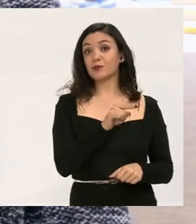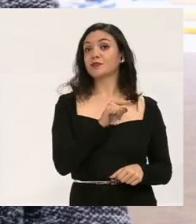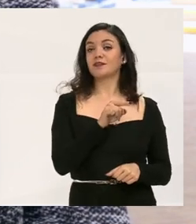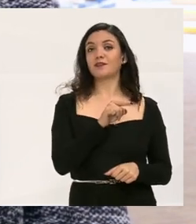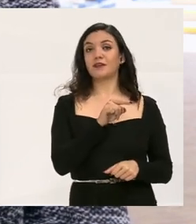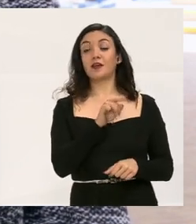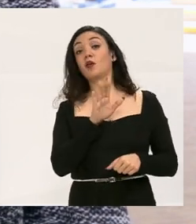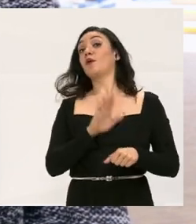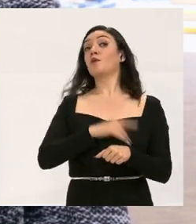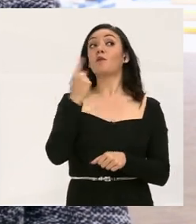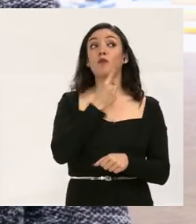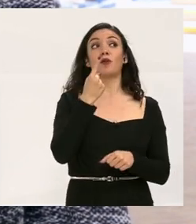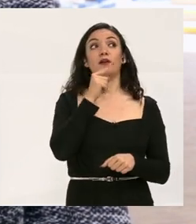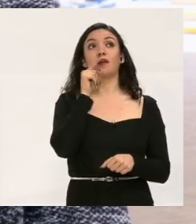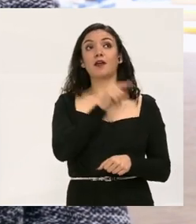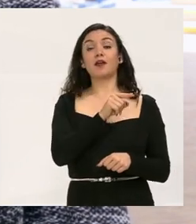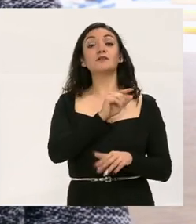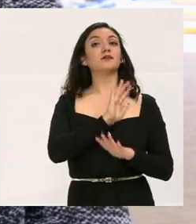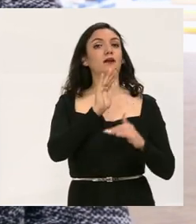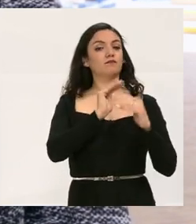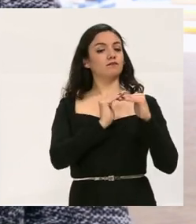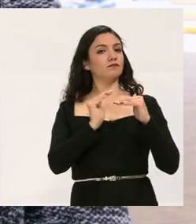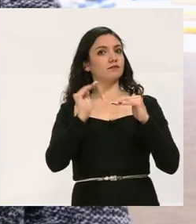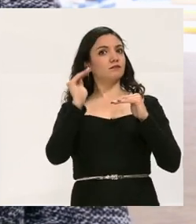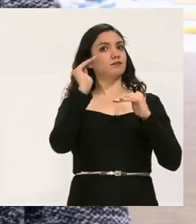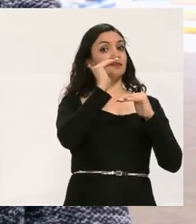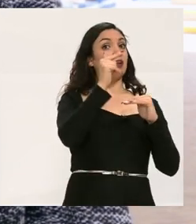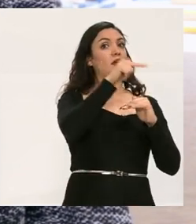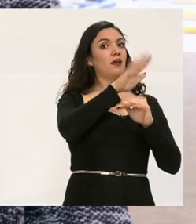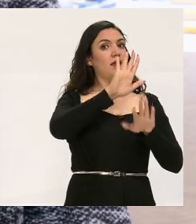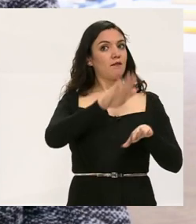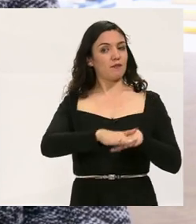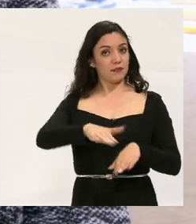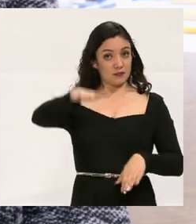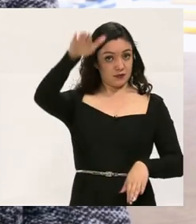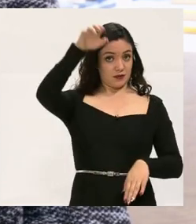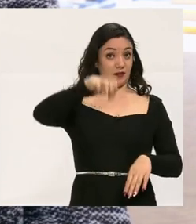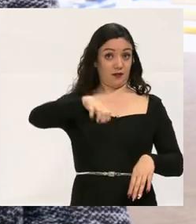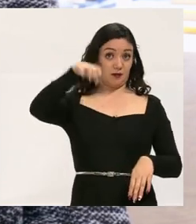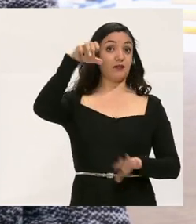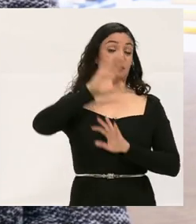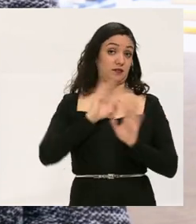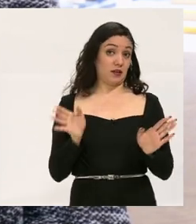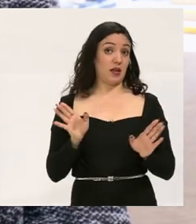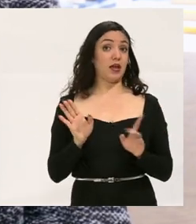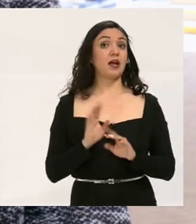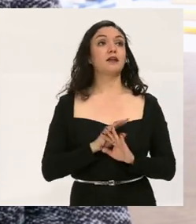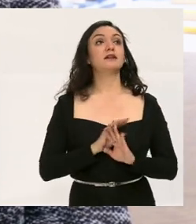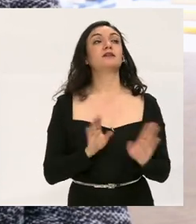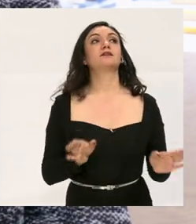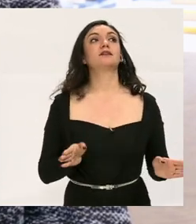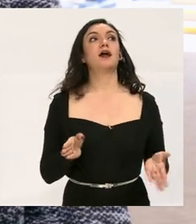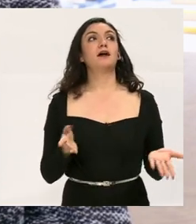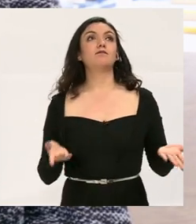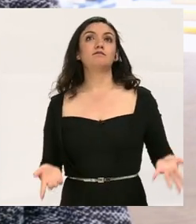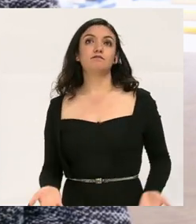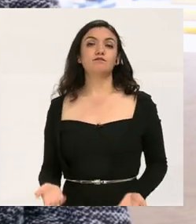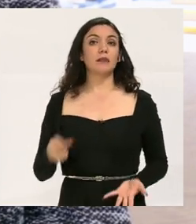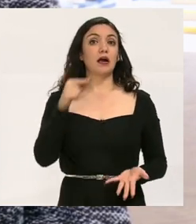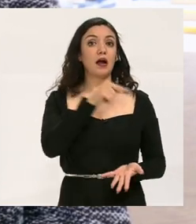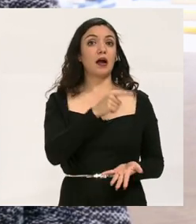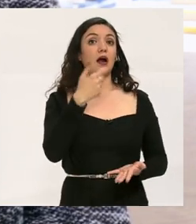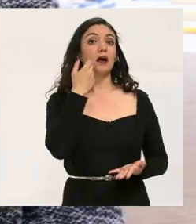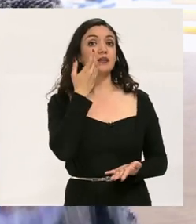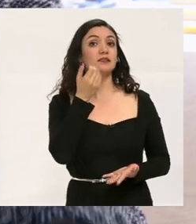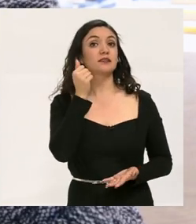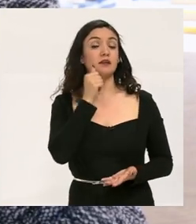responsable. Porque, pues, ya es otra etapa. Ya él está más grande. Ya, ya,